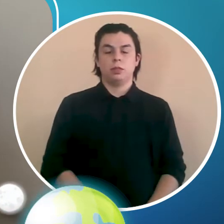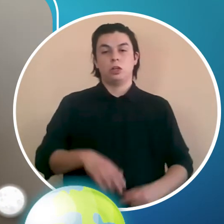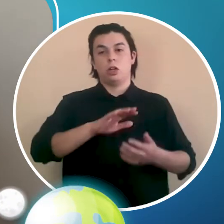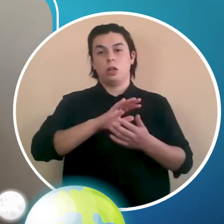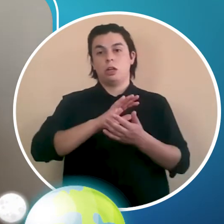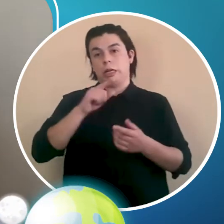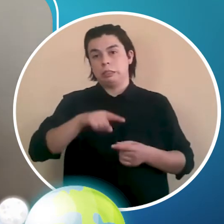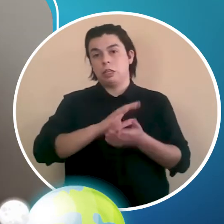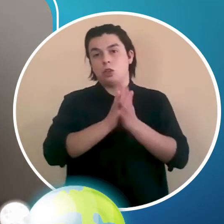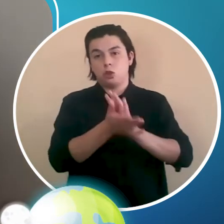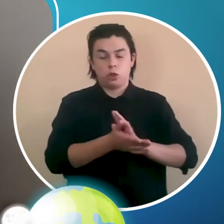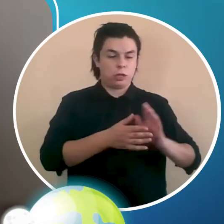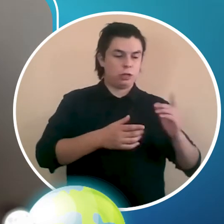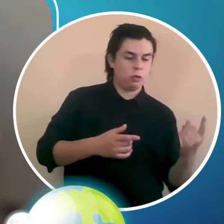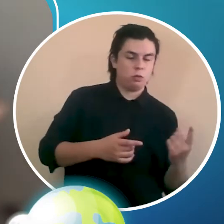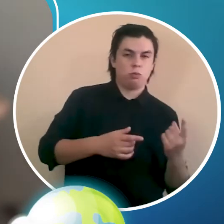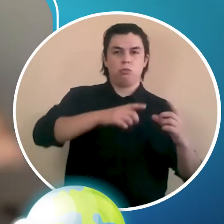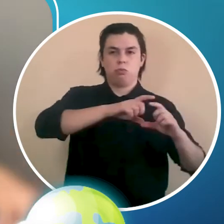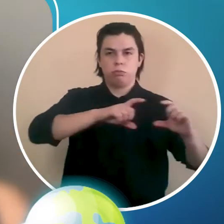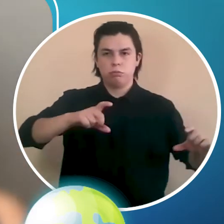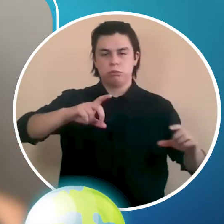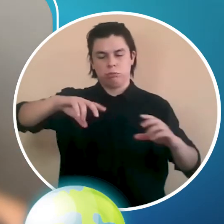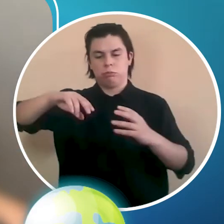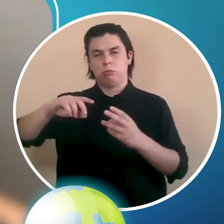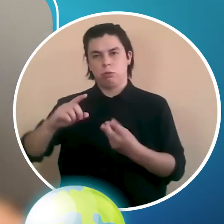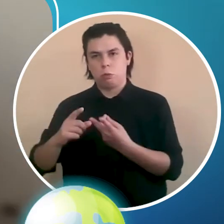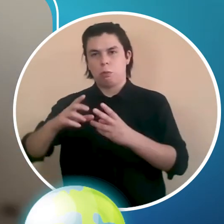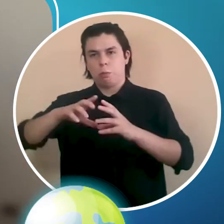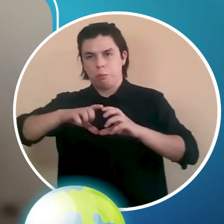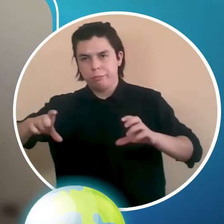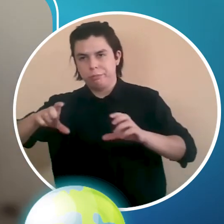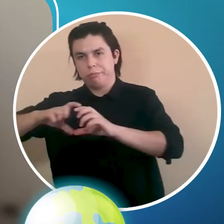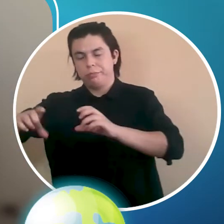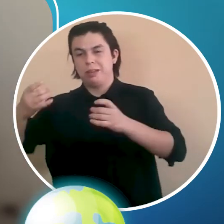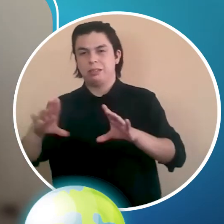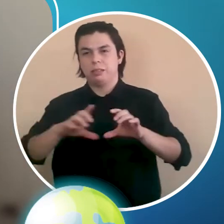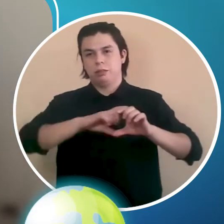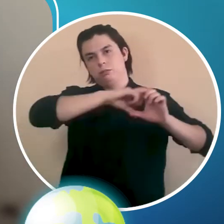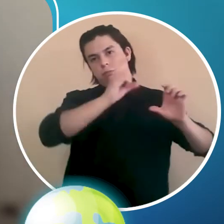Y vamos a ir riñendo todas nuestras hojas de papel para crear nostronias.